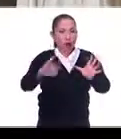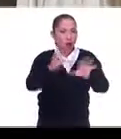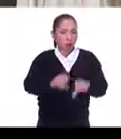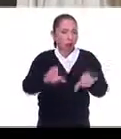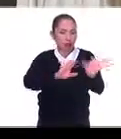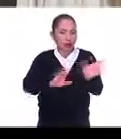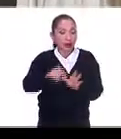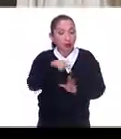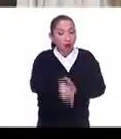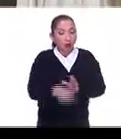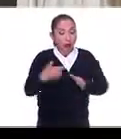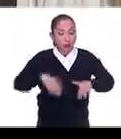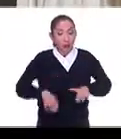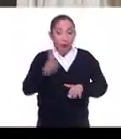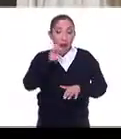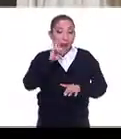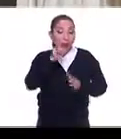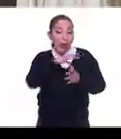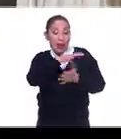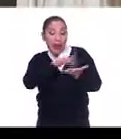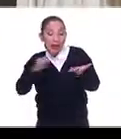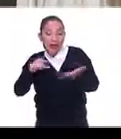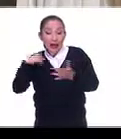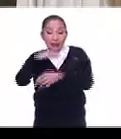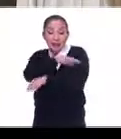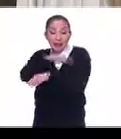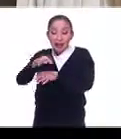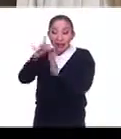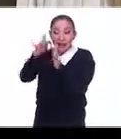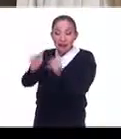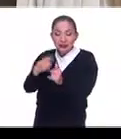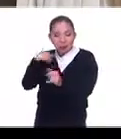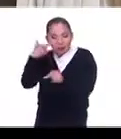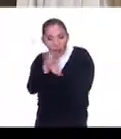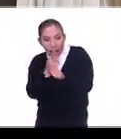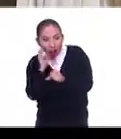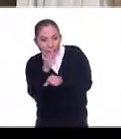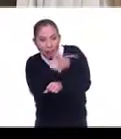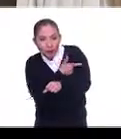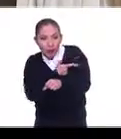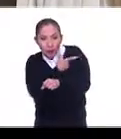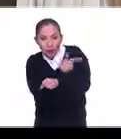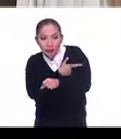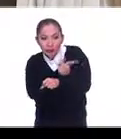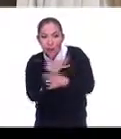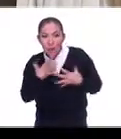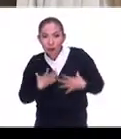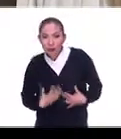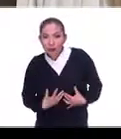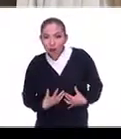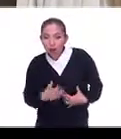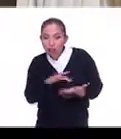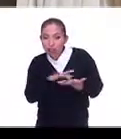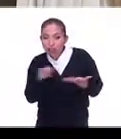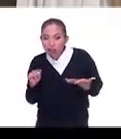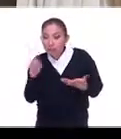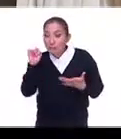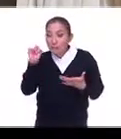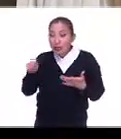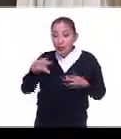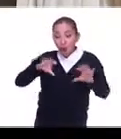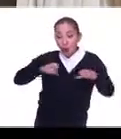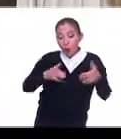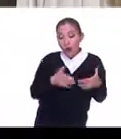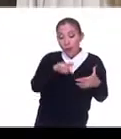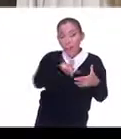una diseñadora francesa se hubiera fijado en ella y con esto la misma comunidad,